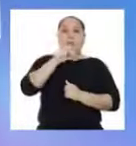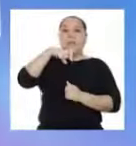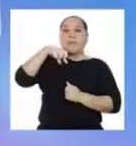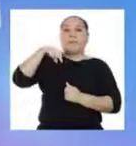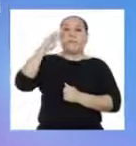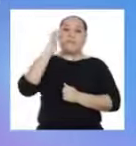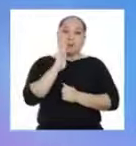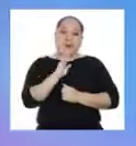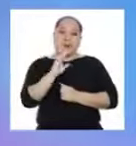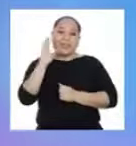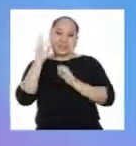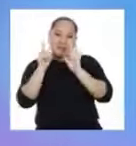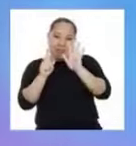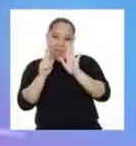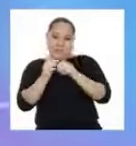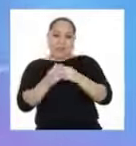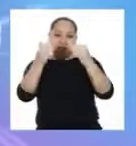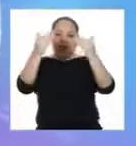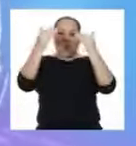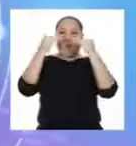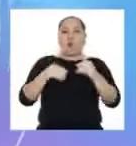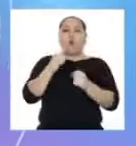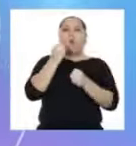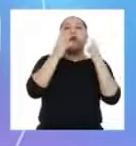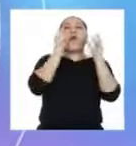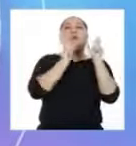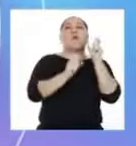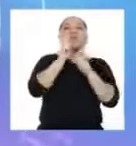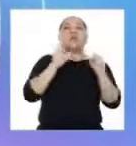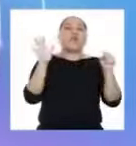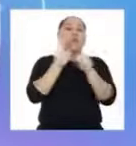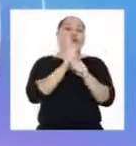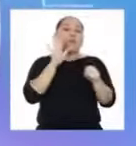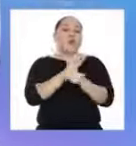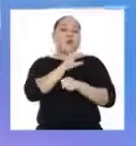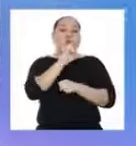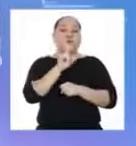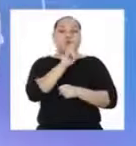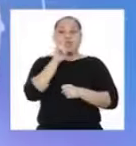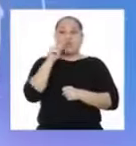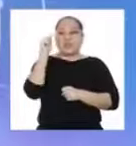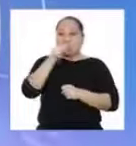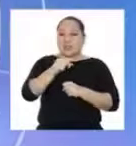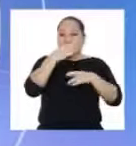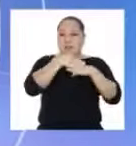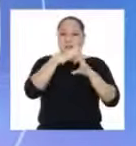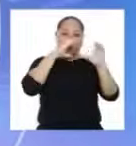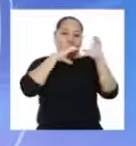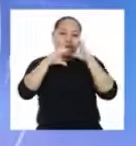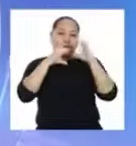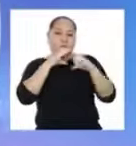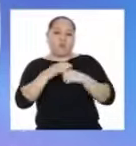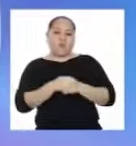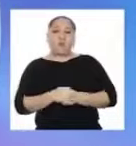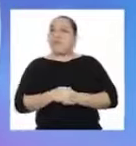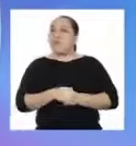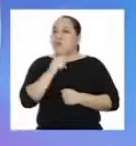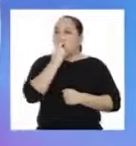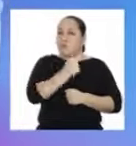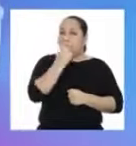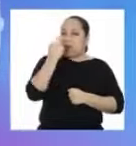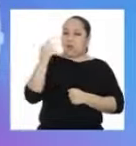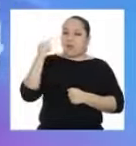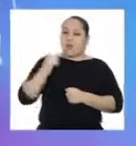B? ¡Seis! ¿Cuántas personas en total usan ese medio para comunicarse?